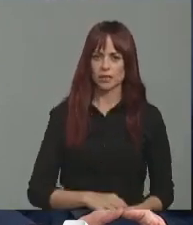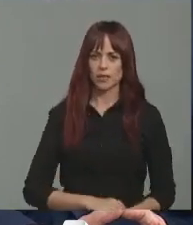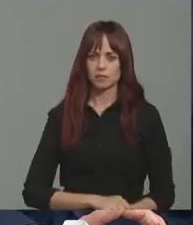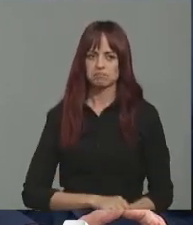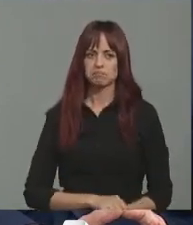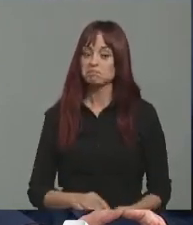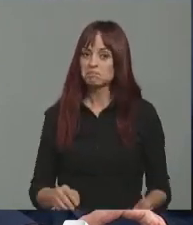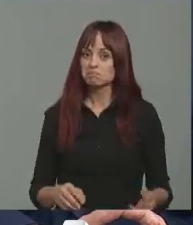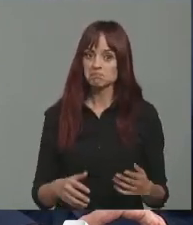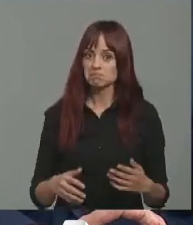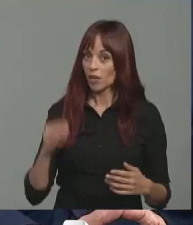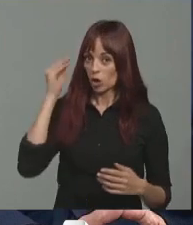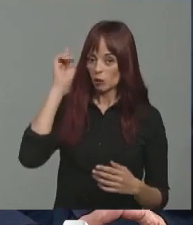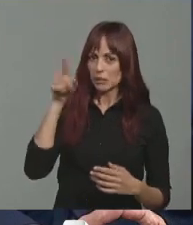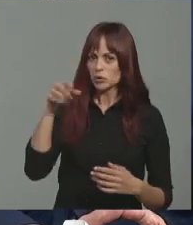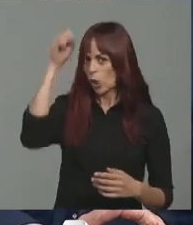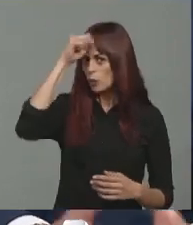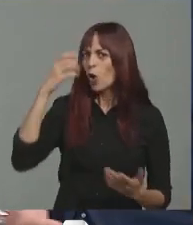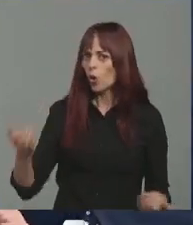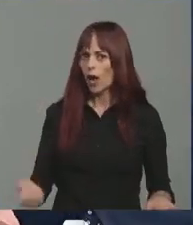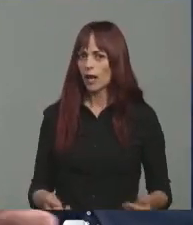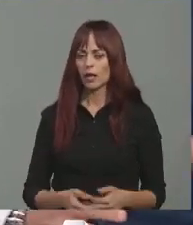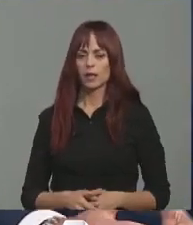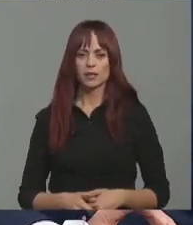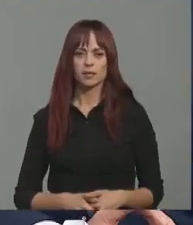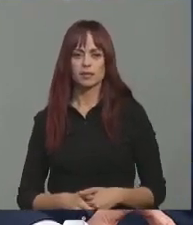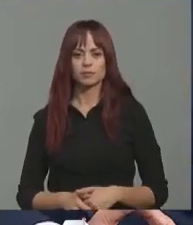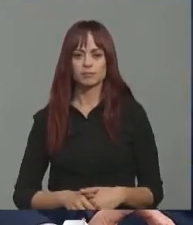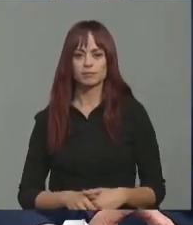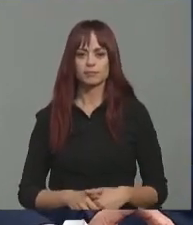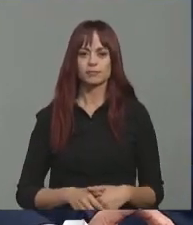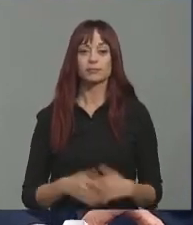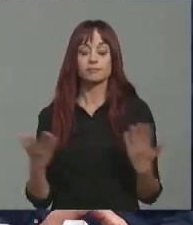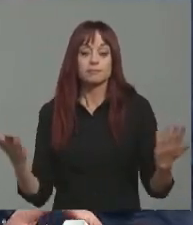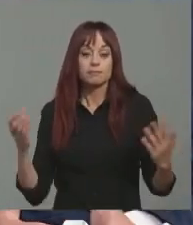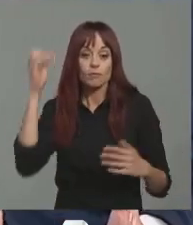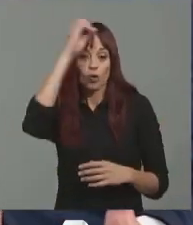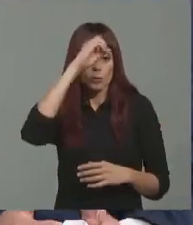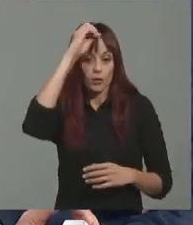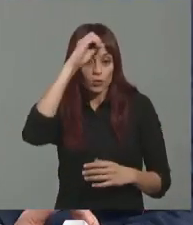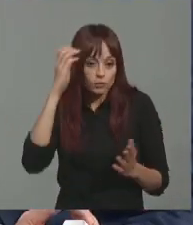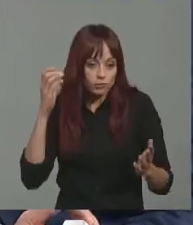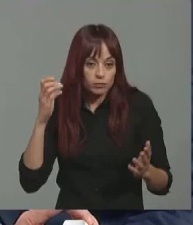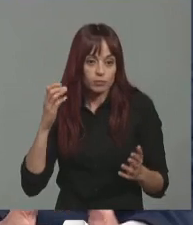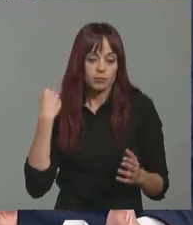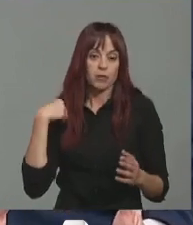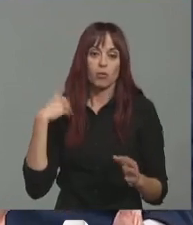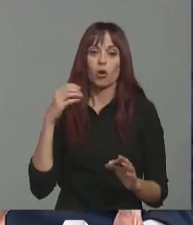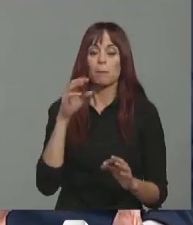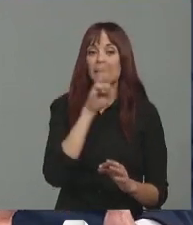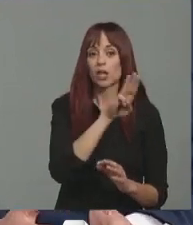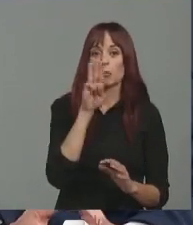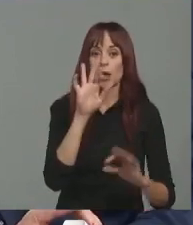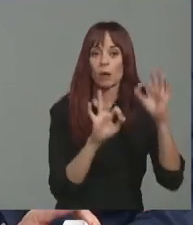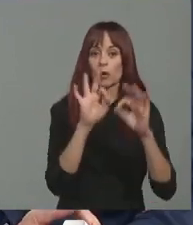Tampoco esperado, si no sé, ¿qué lectura hace usted de esto? Bueno, yo la lectura que hago es la subida porcentual y en votos del Partido Popular,